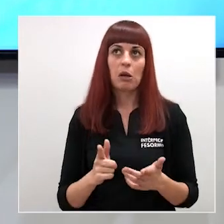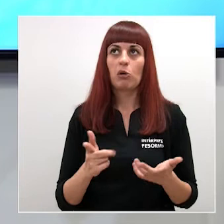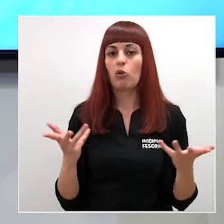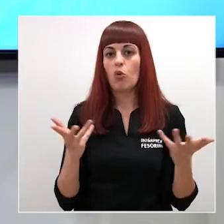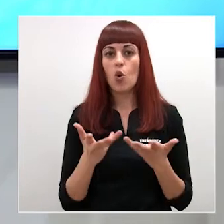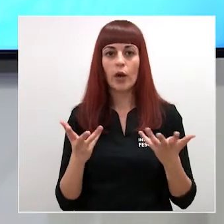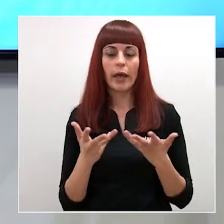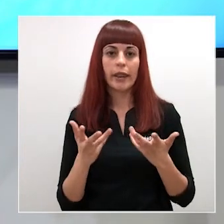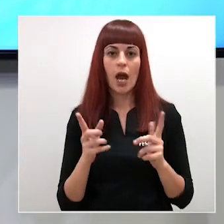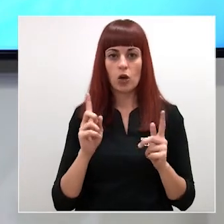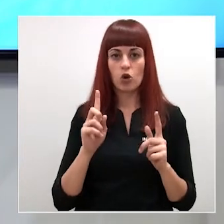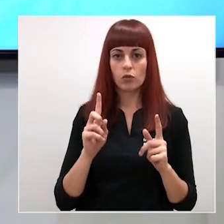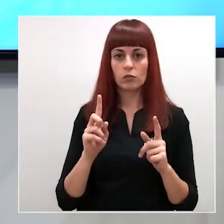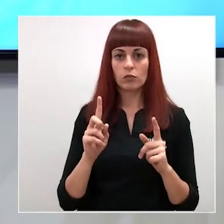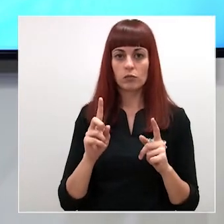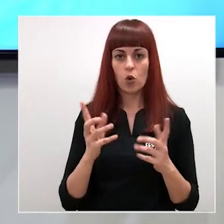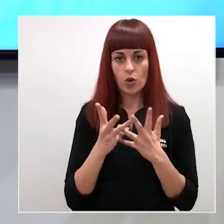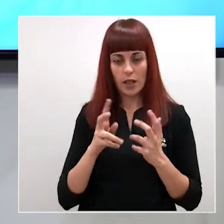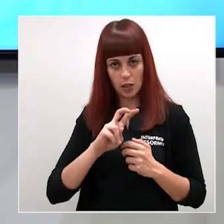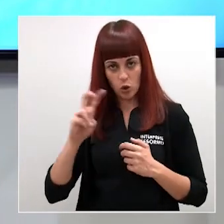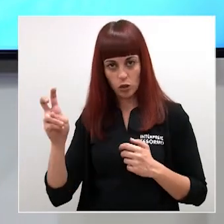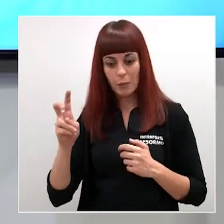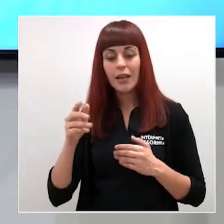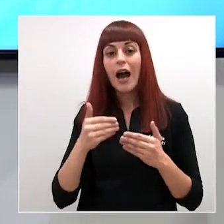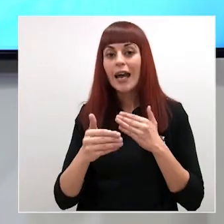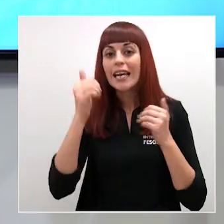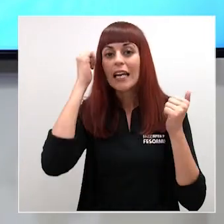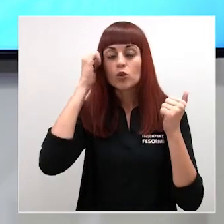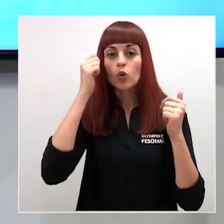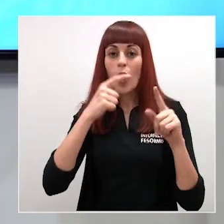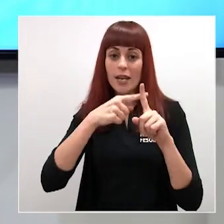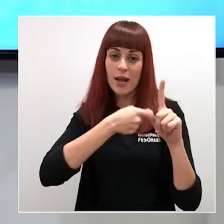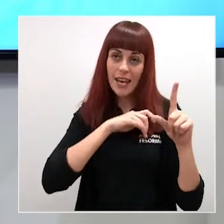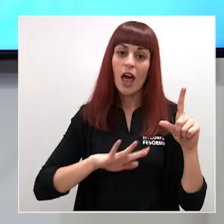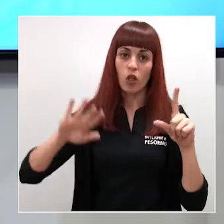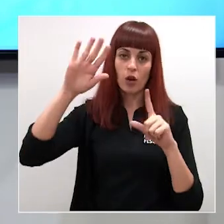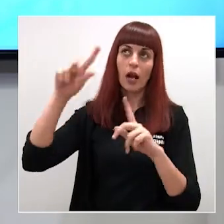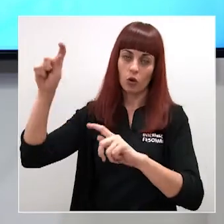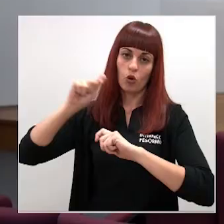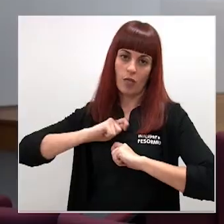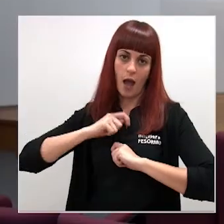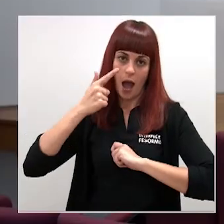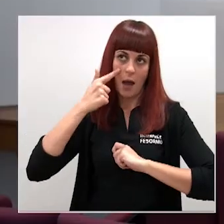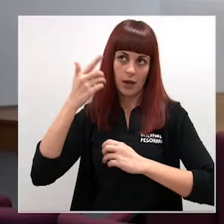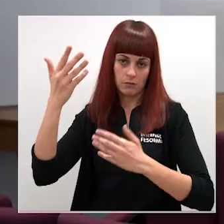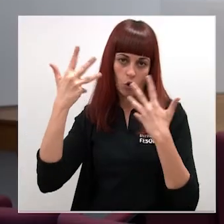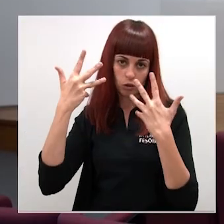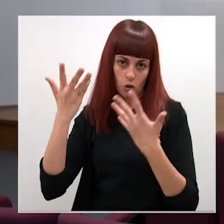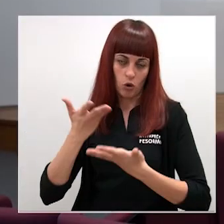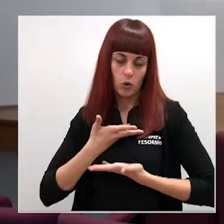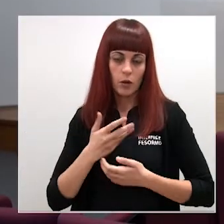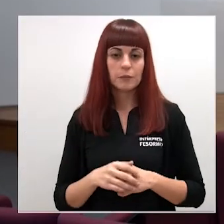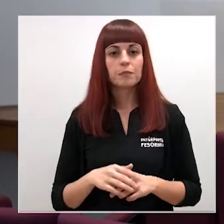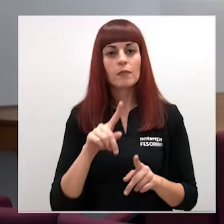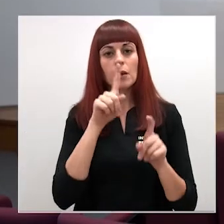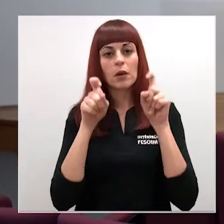como el grado de inmunidad que eso aparte el estudio que se va a hacer en el nacional también nos va a dar muchas ideas al respecto Pregunta también para el consejero de